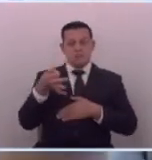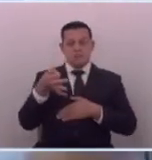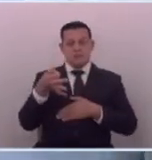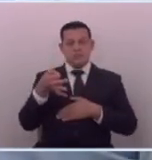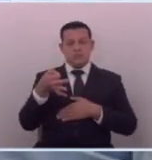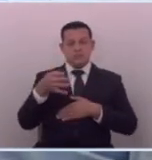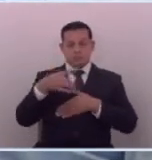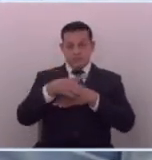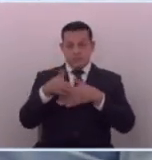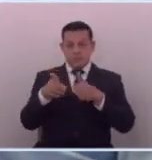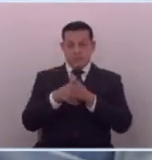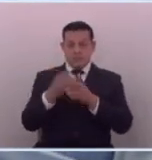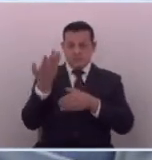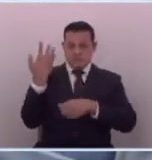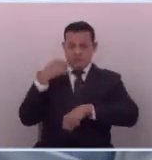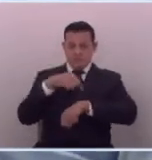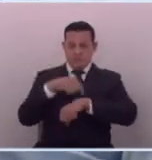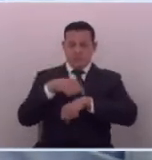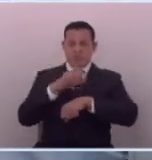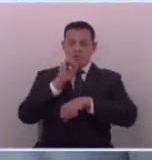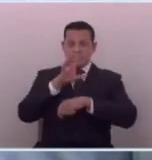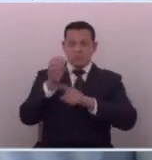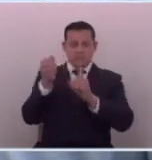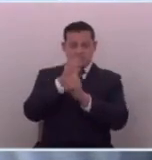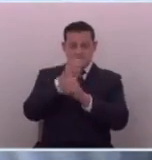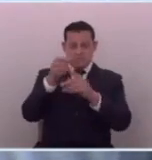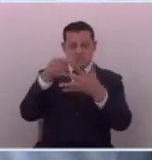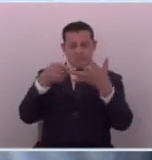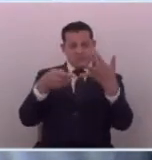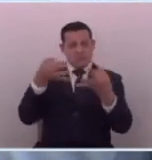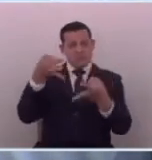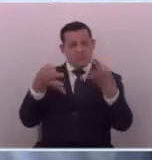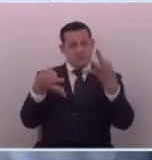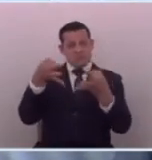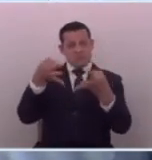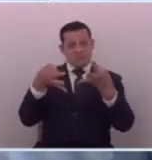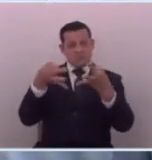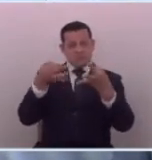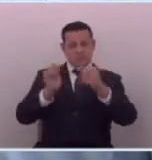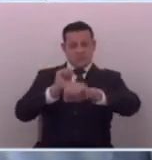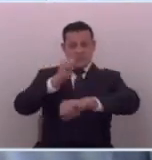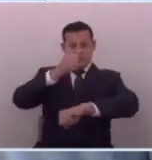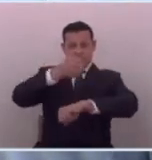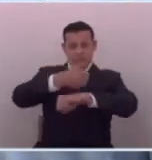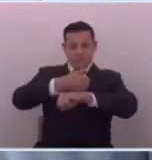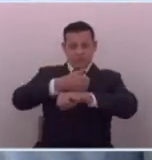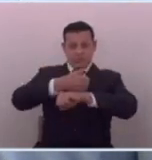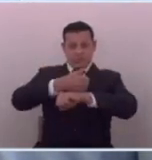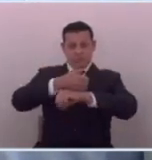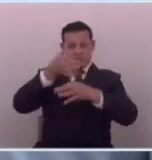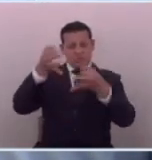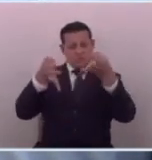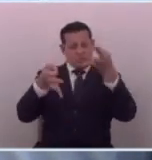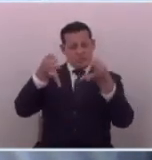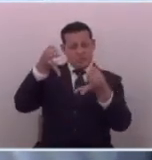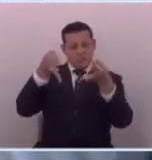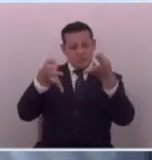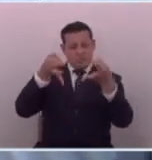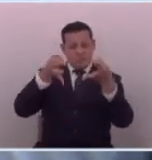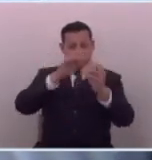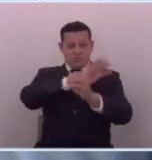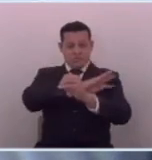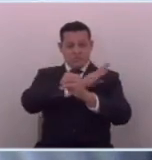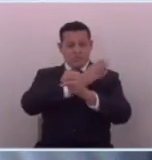bueno un diputado que me antecedió decía que los que violentan la ley les caerá todo el peso